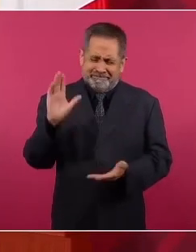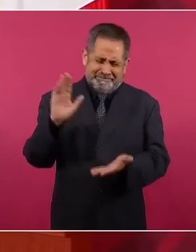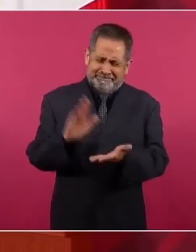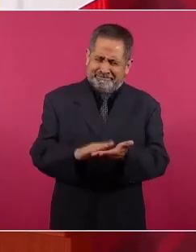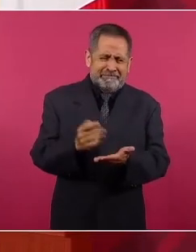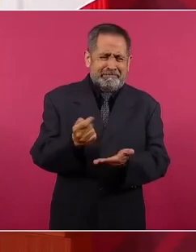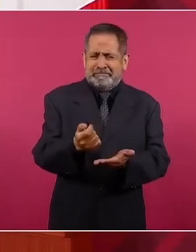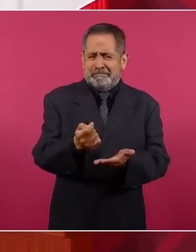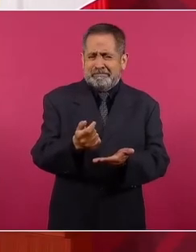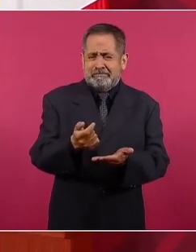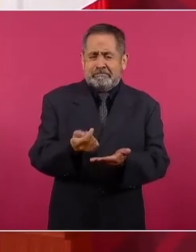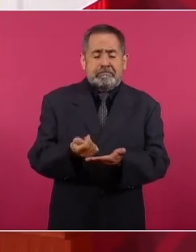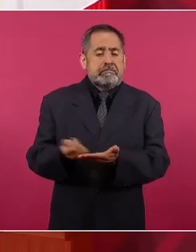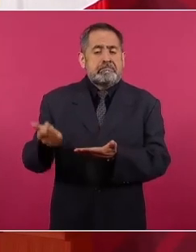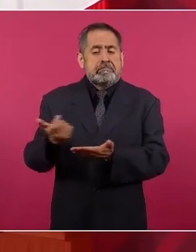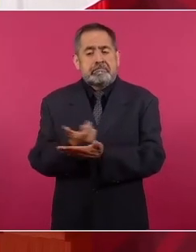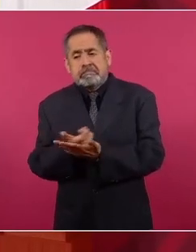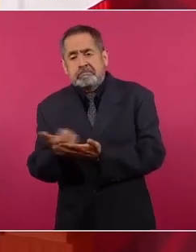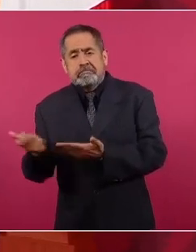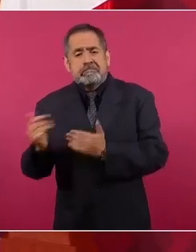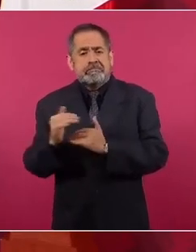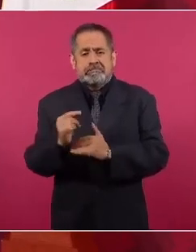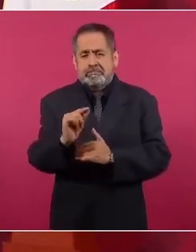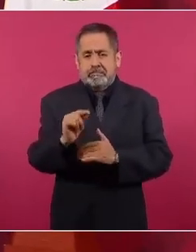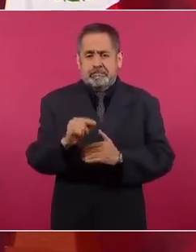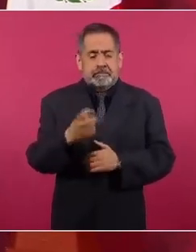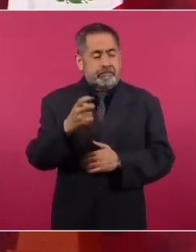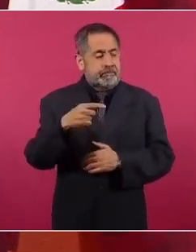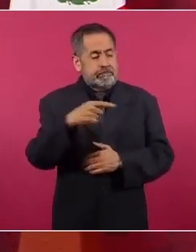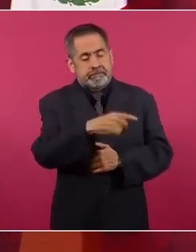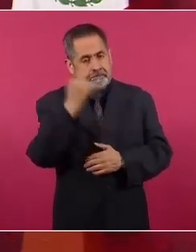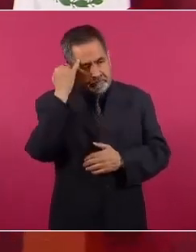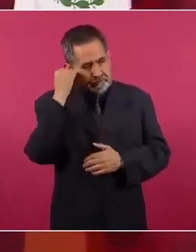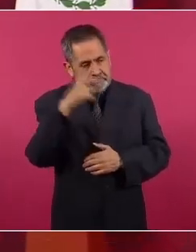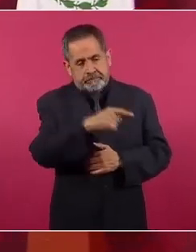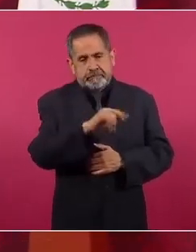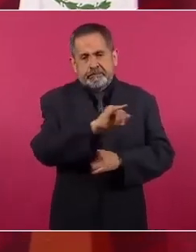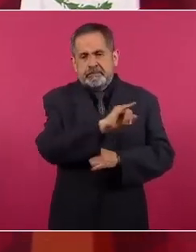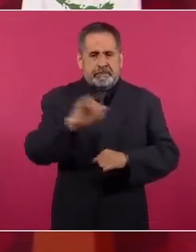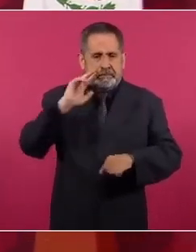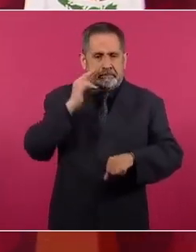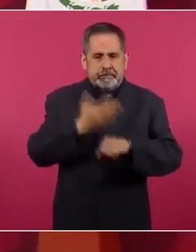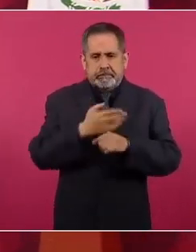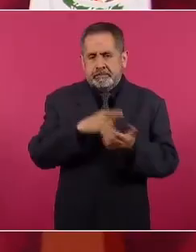por estos tecnócratas irresponsables.